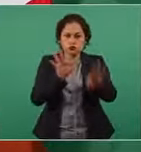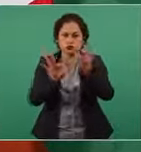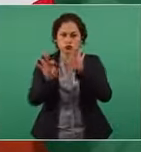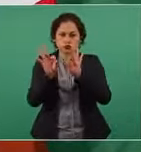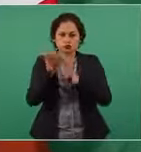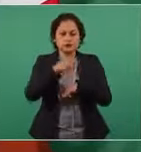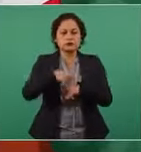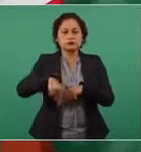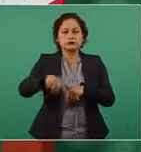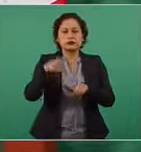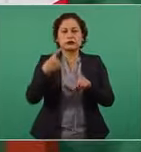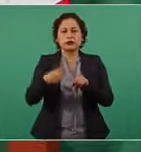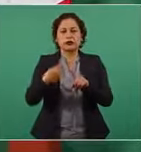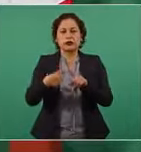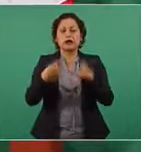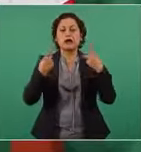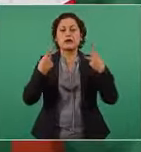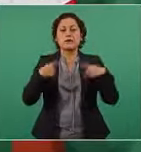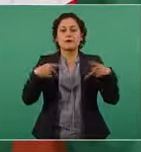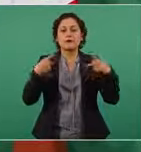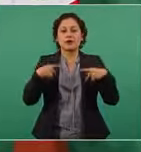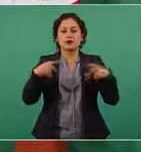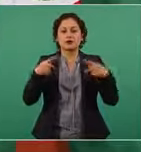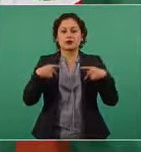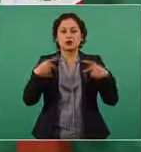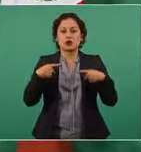distribuyen recursos,